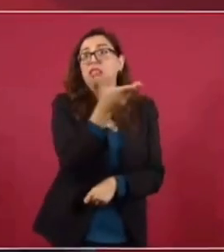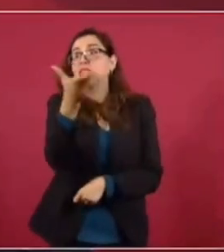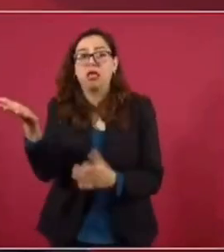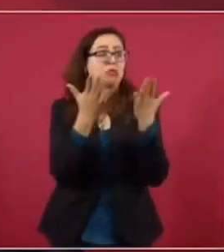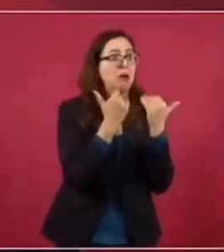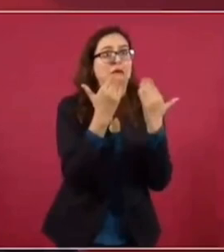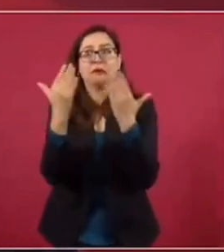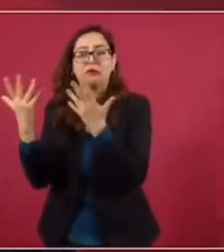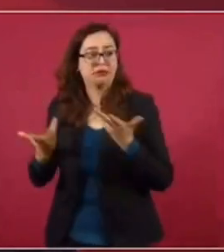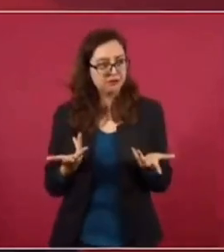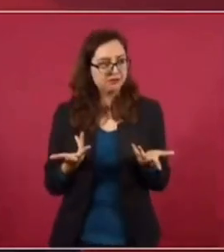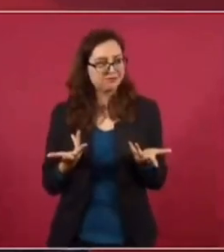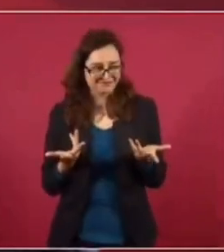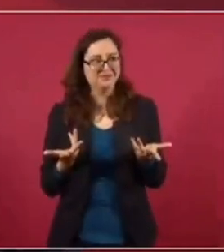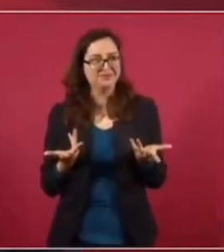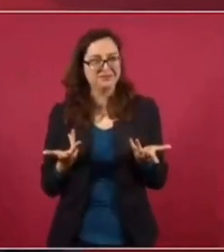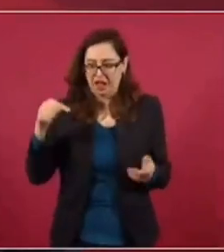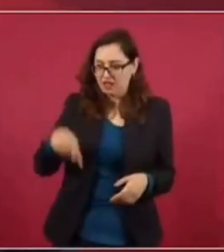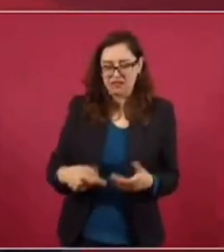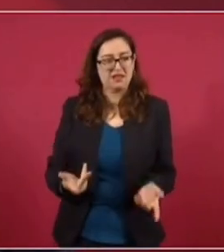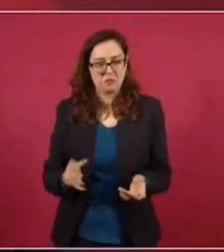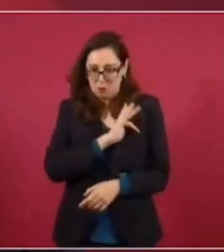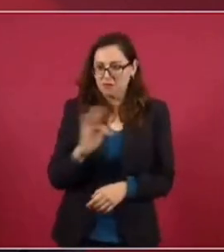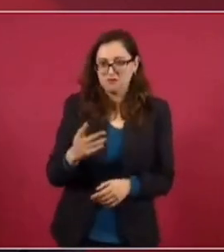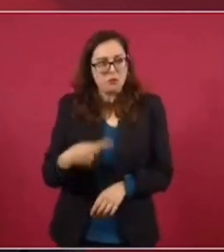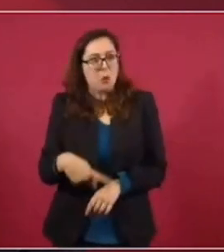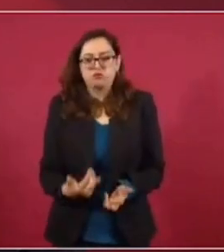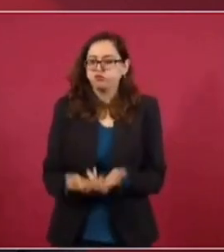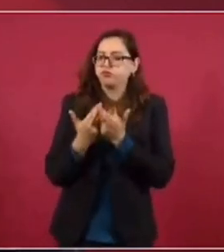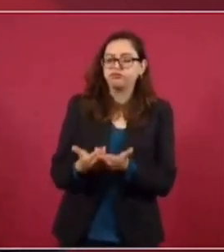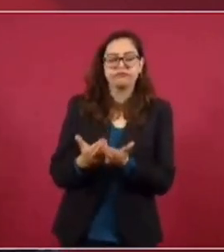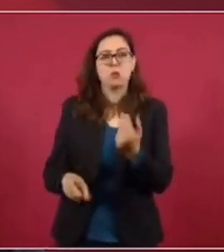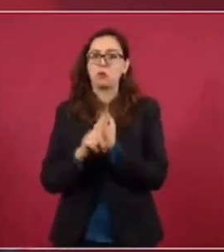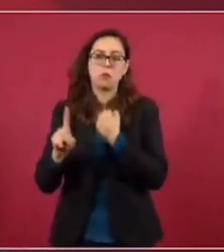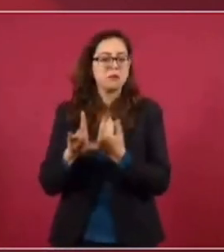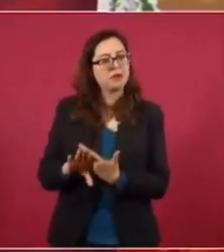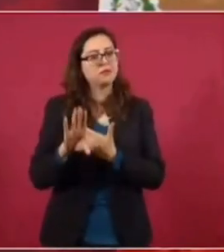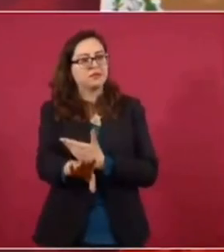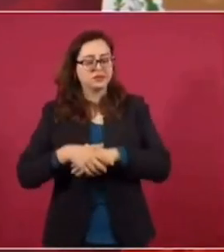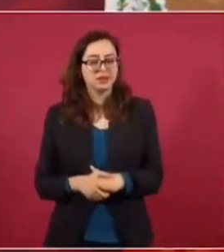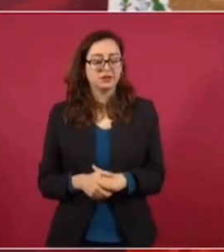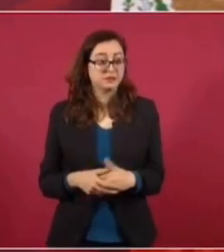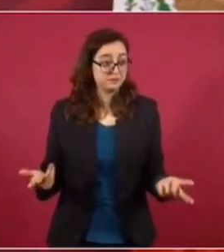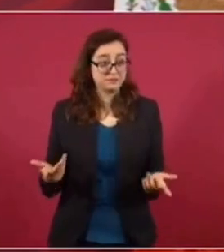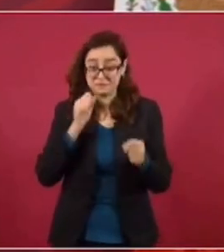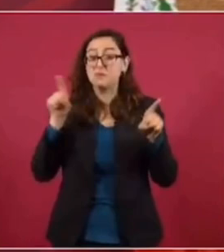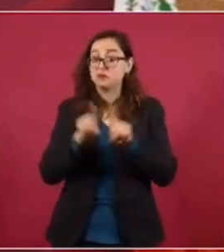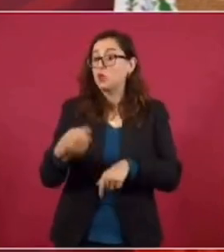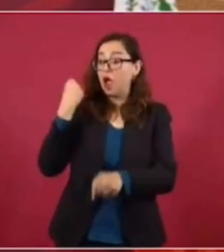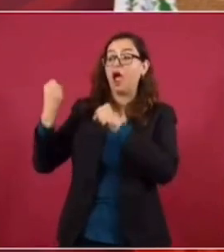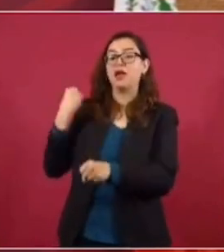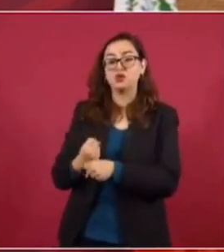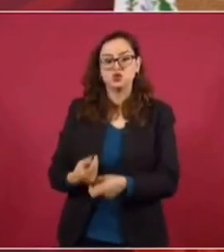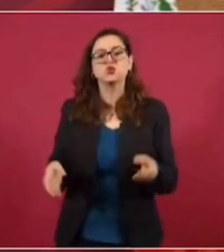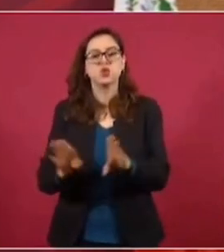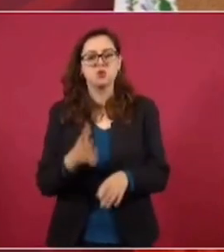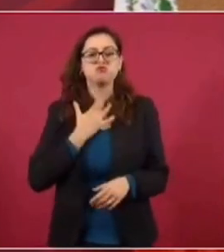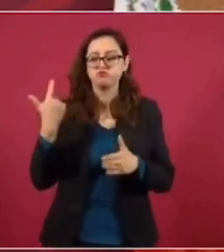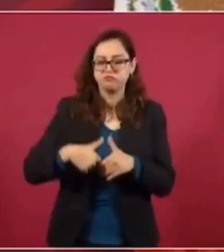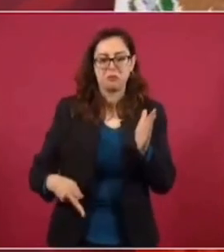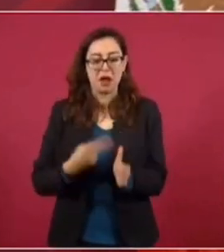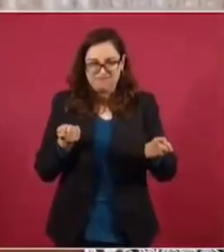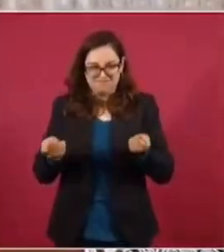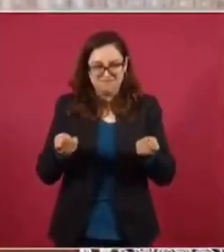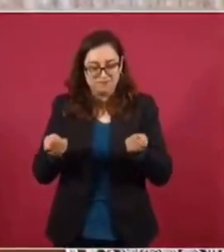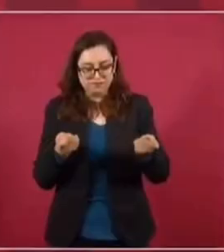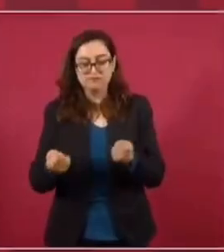años con gasolinazos y que ahora, por la política que se ha aplicado, llegó a estar más barata la gasolina